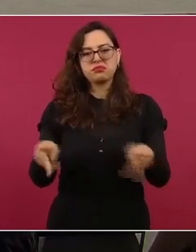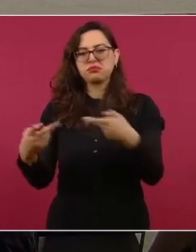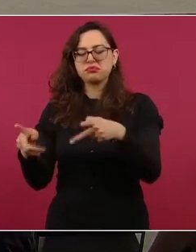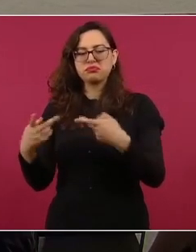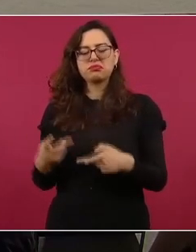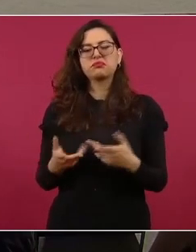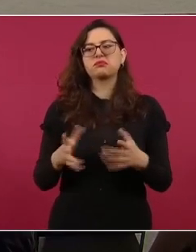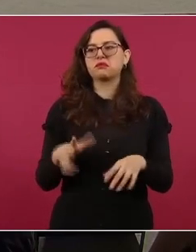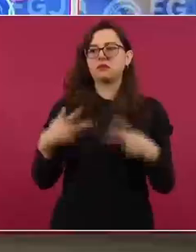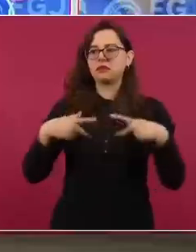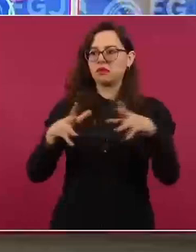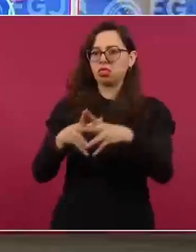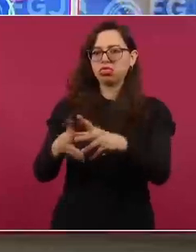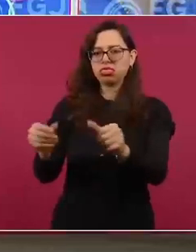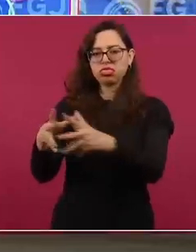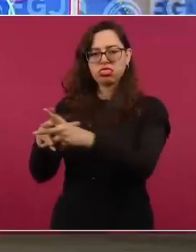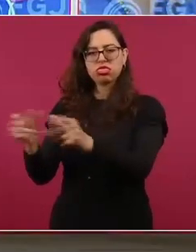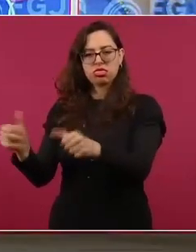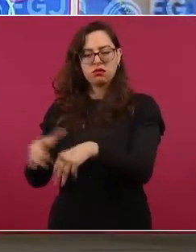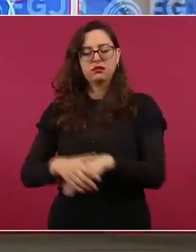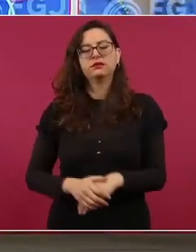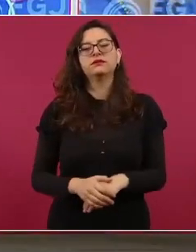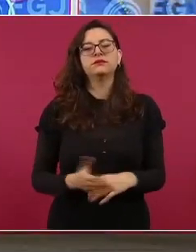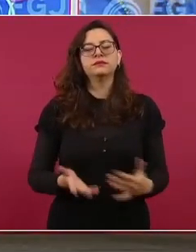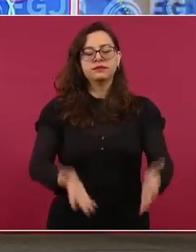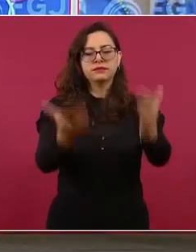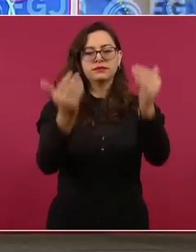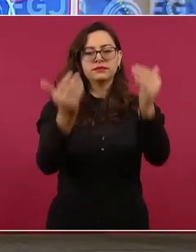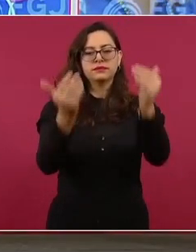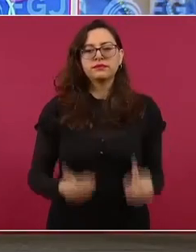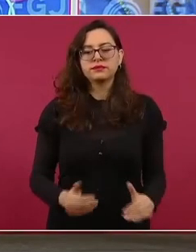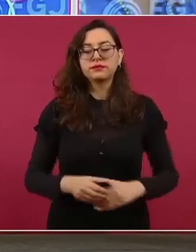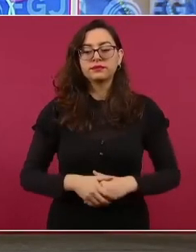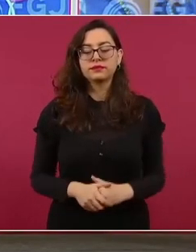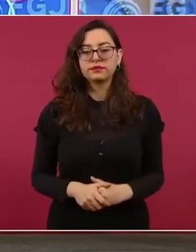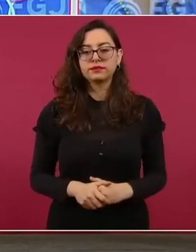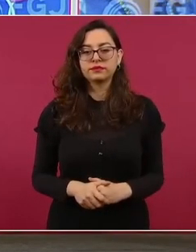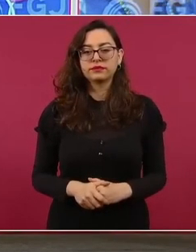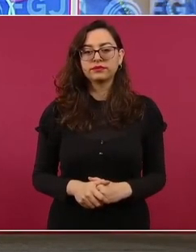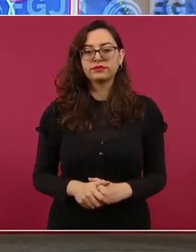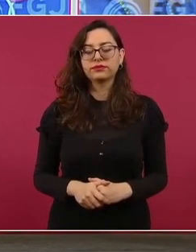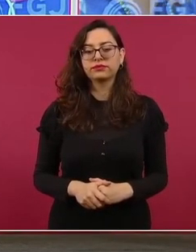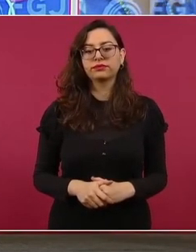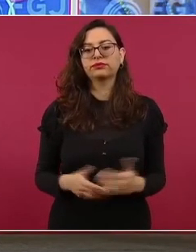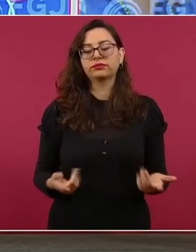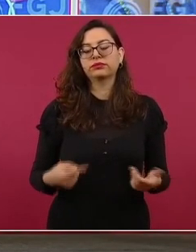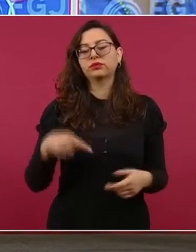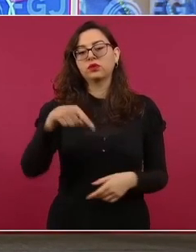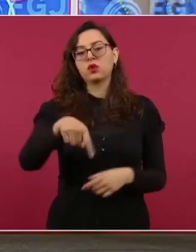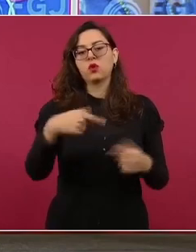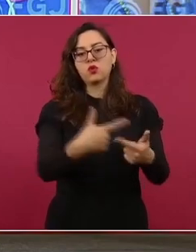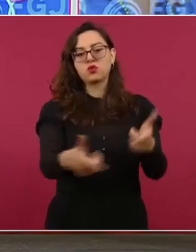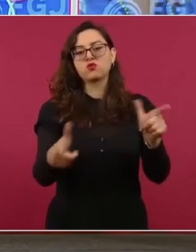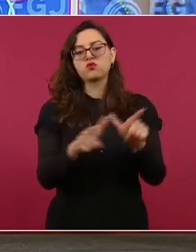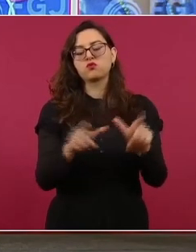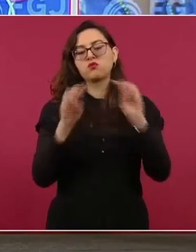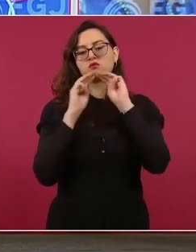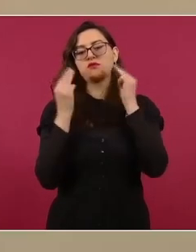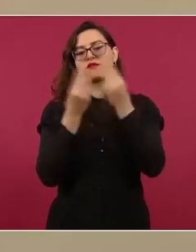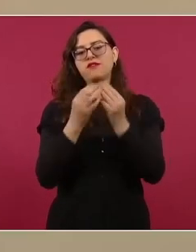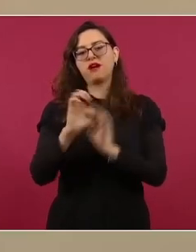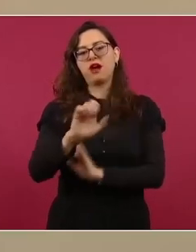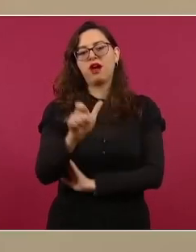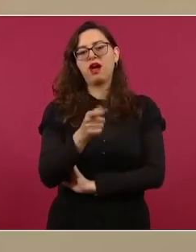También informar de la detención de una banda de presuntos extorsionadores que operaba desde las